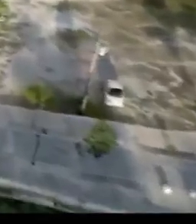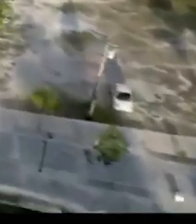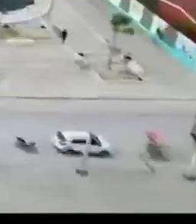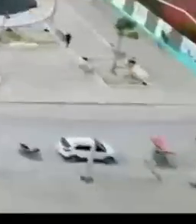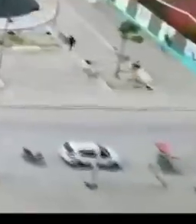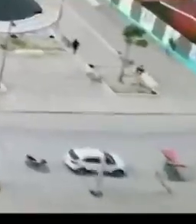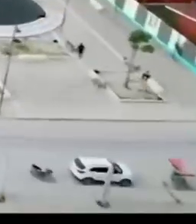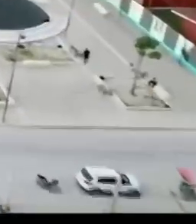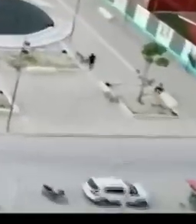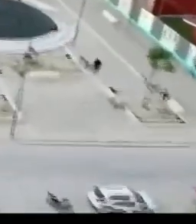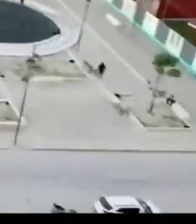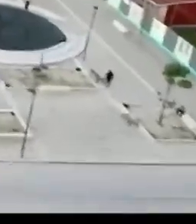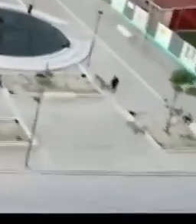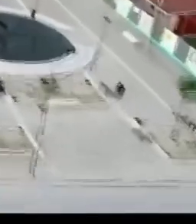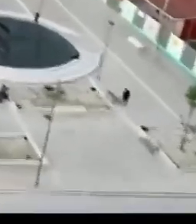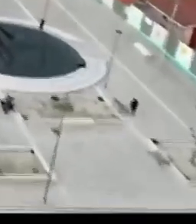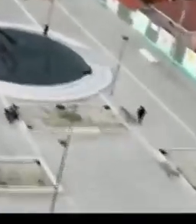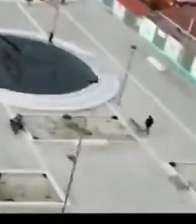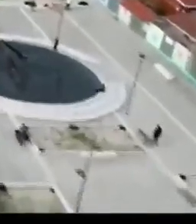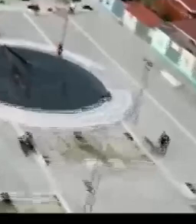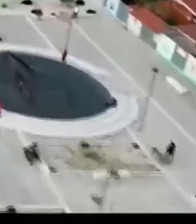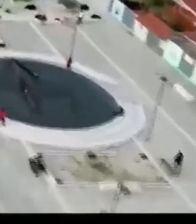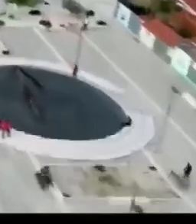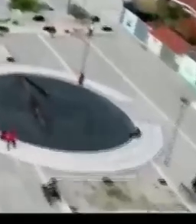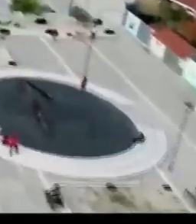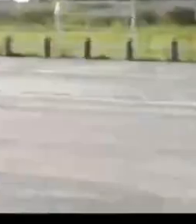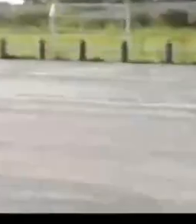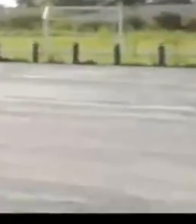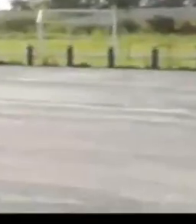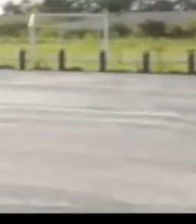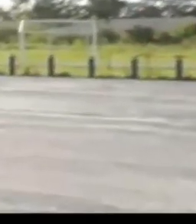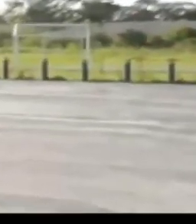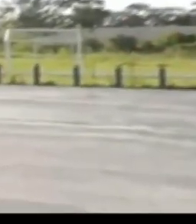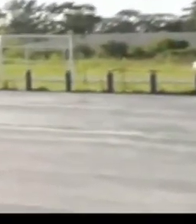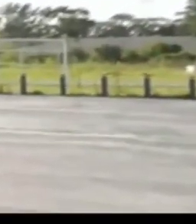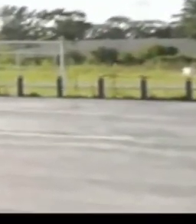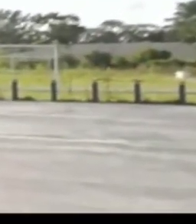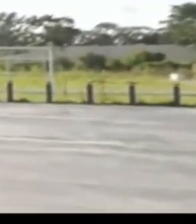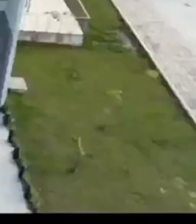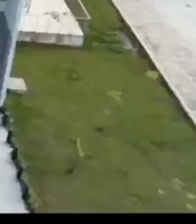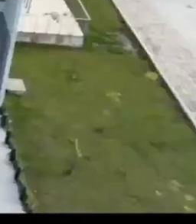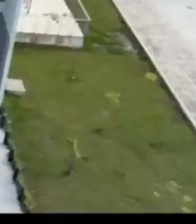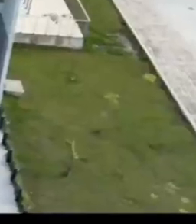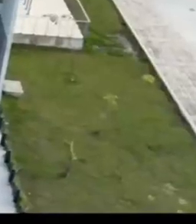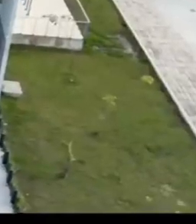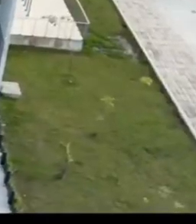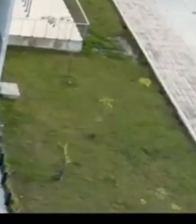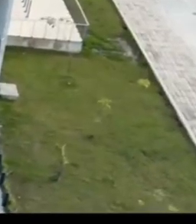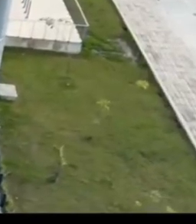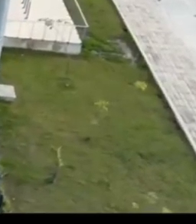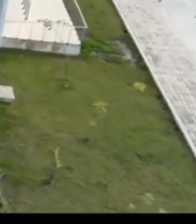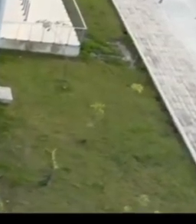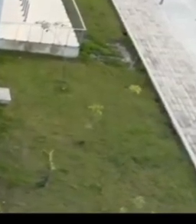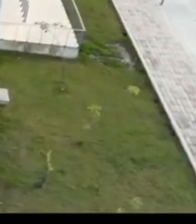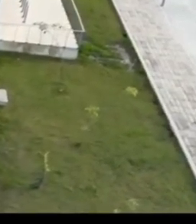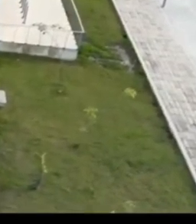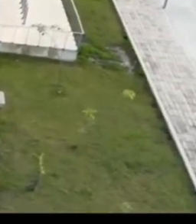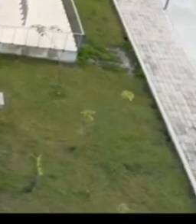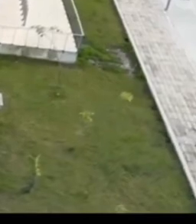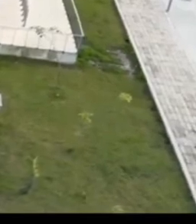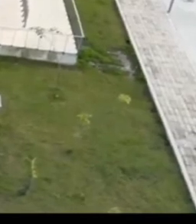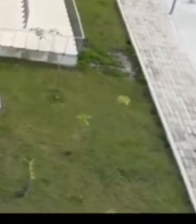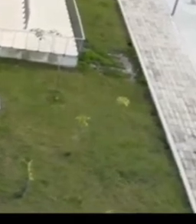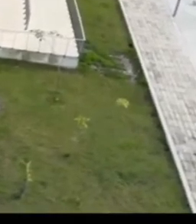Cultura, la ampliación y renovación del municipio. Se trabaja en el proyecto integral del equipo de emergencia, con la apertura de la